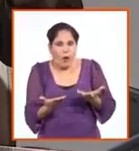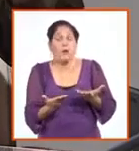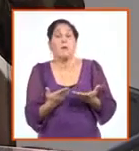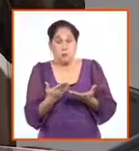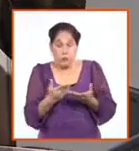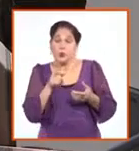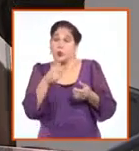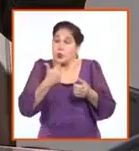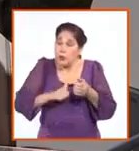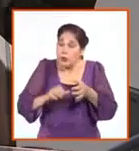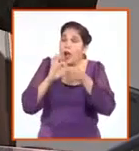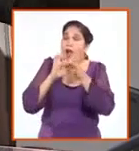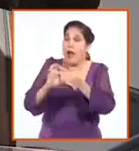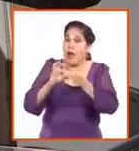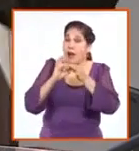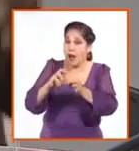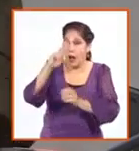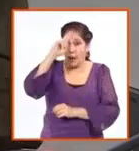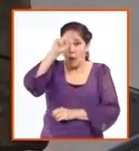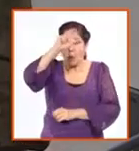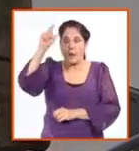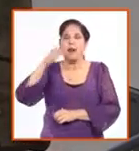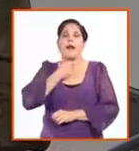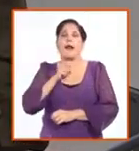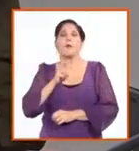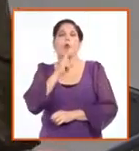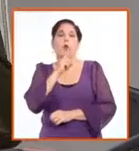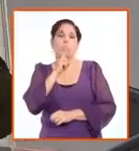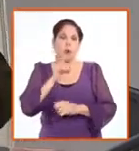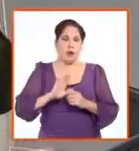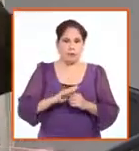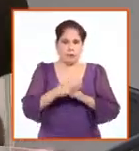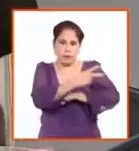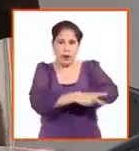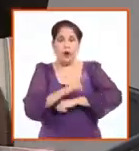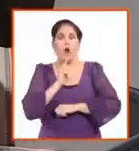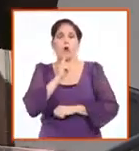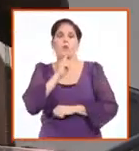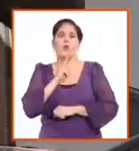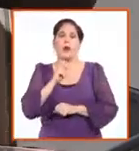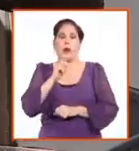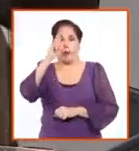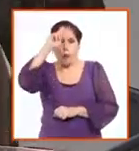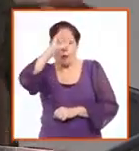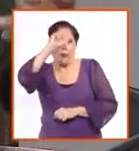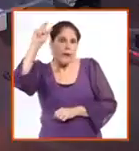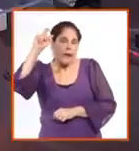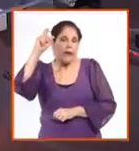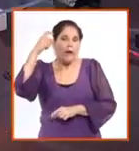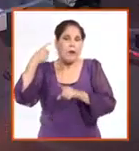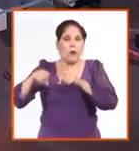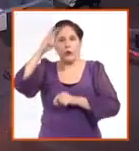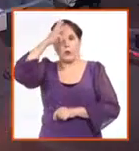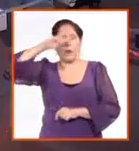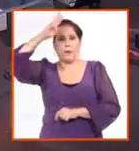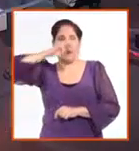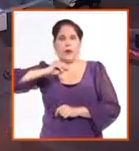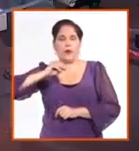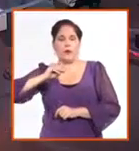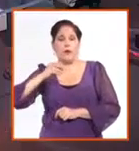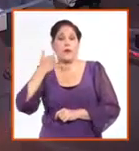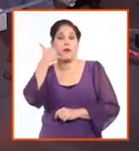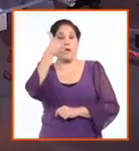del interior de Honduras. Entonces, un hospital al sur de México. Esa es combinación.